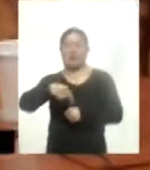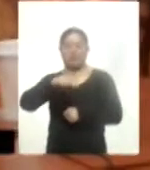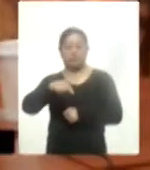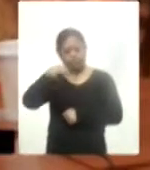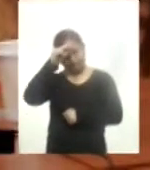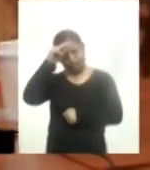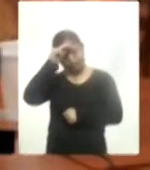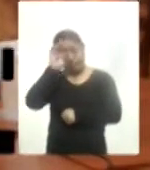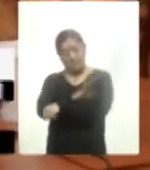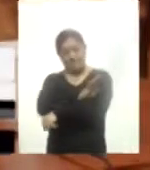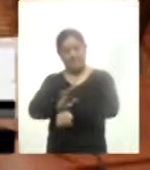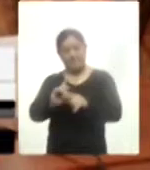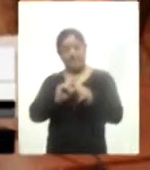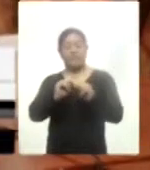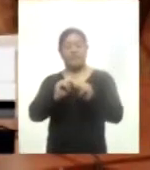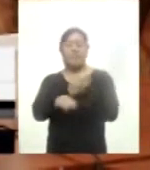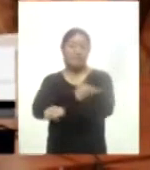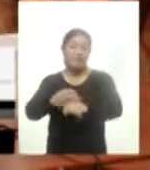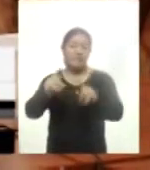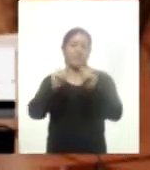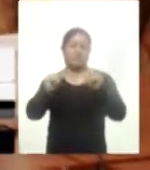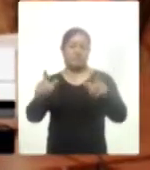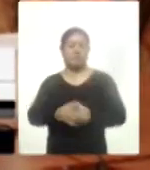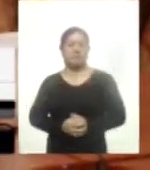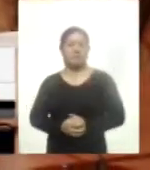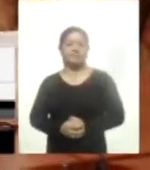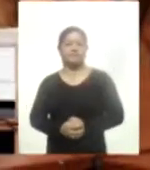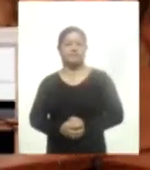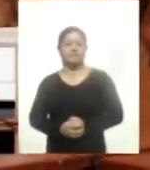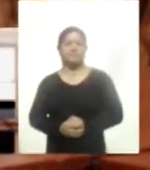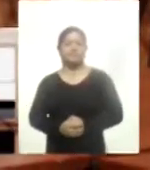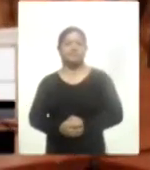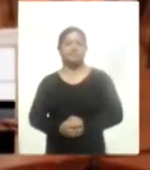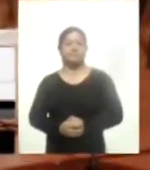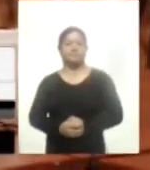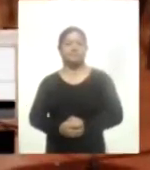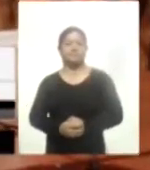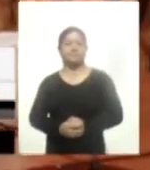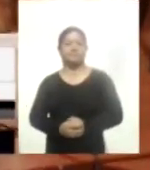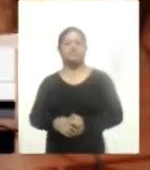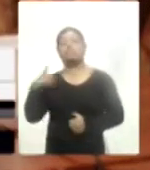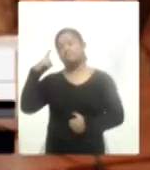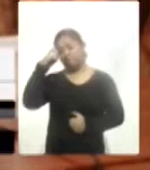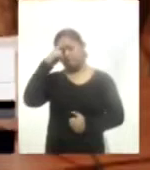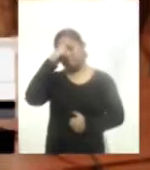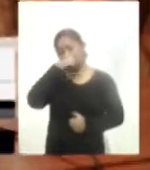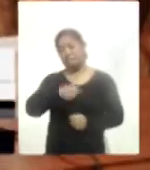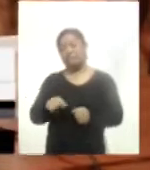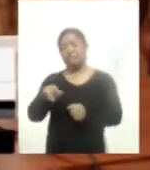Por lo difícil que ha sido el problema de la pandemia,